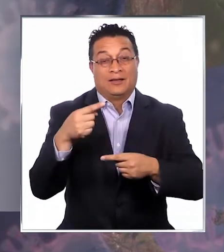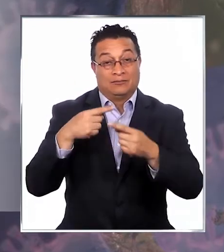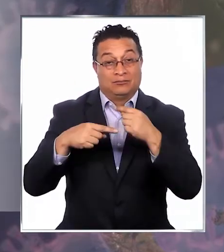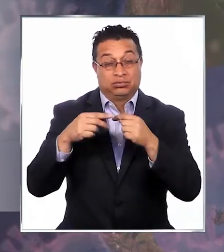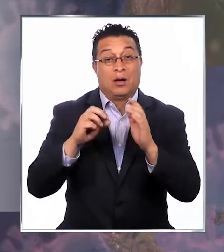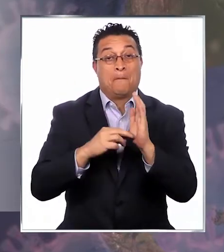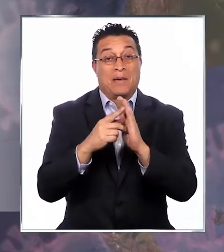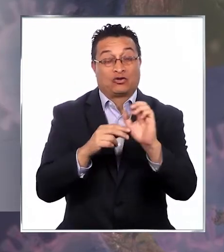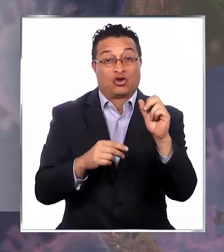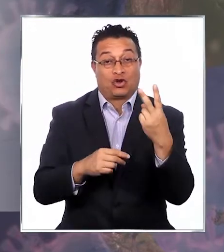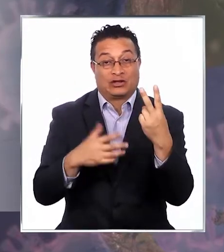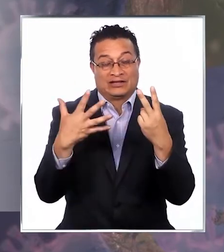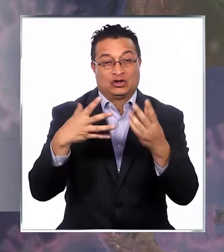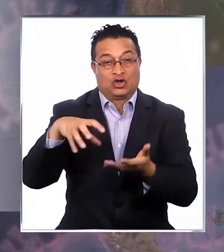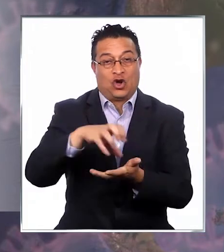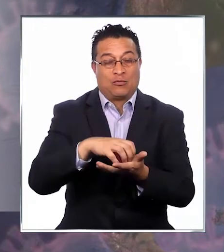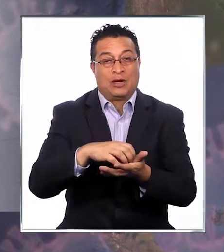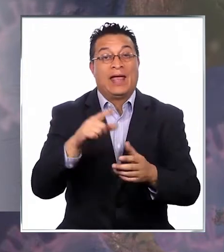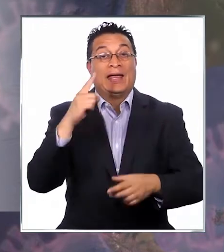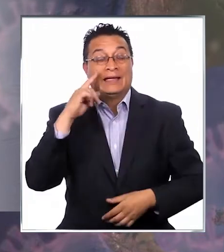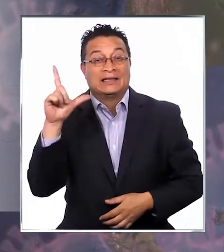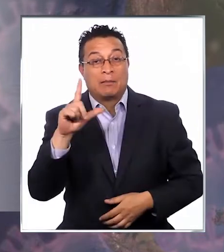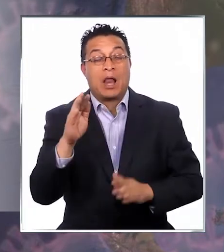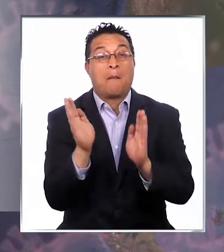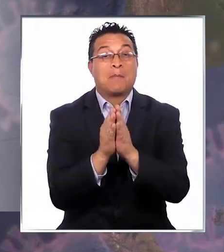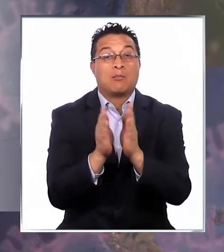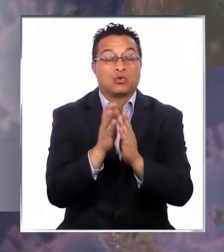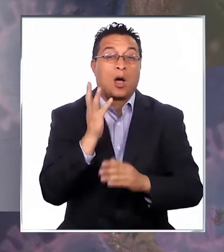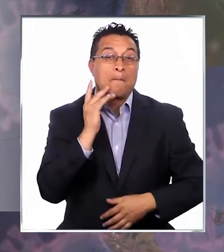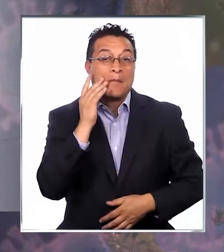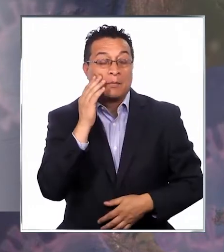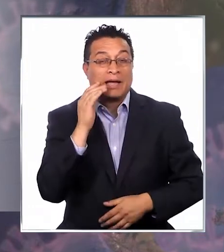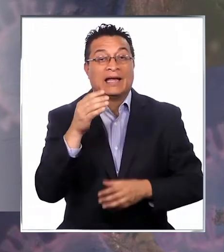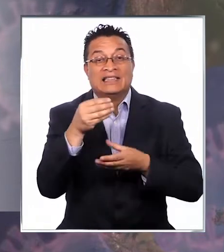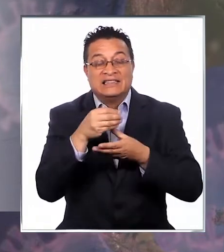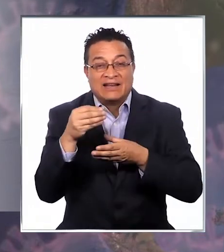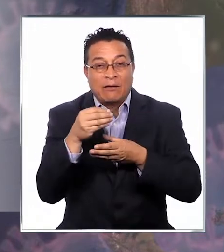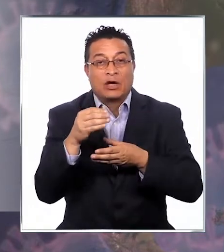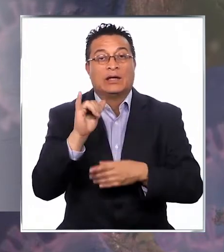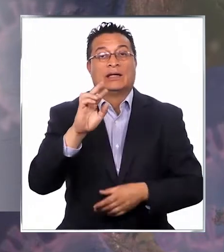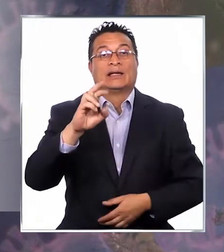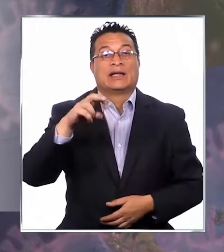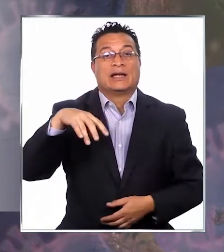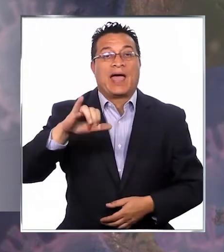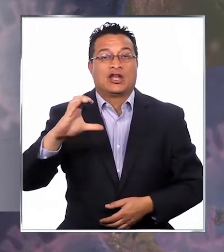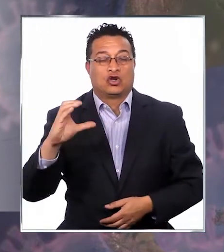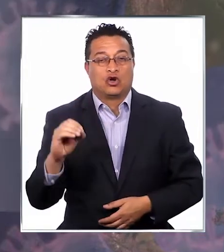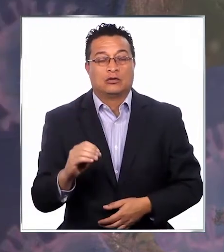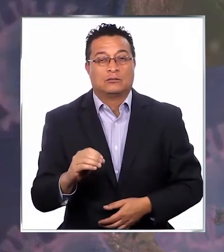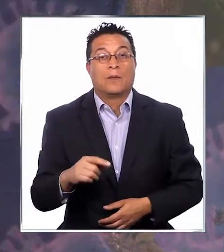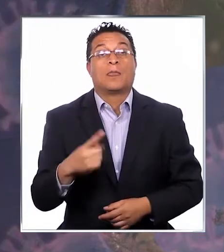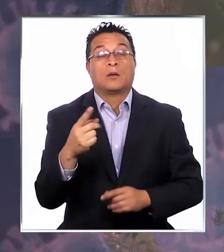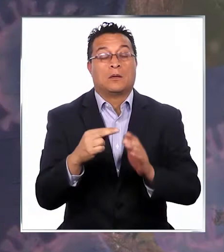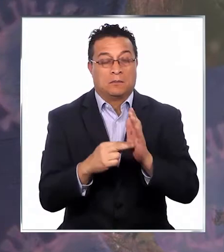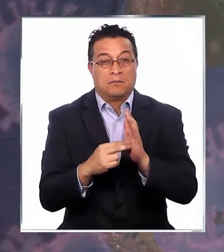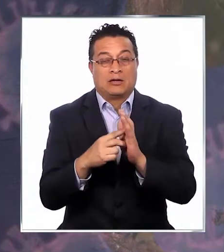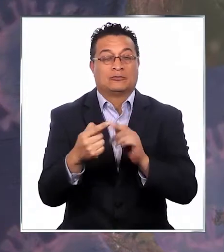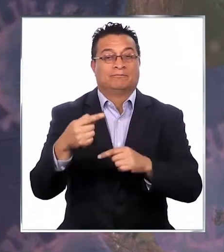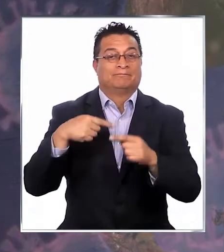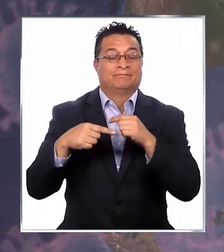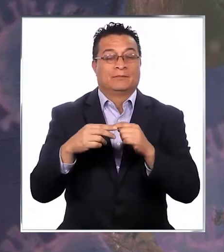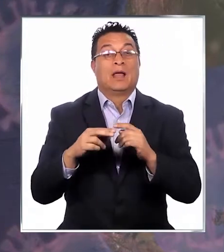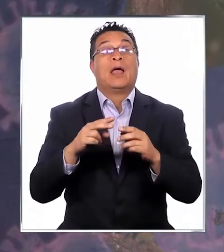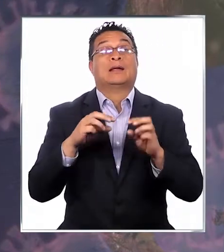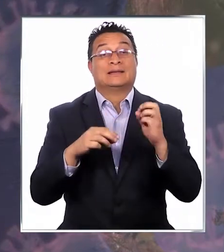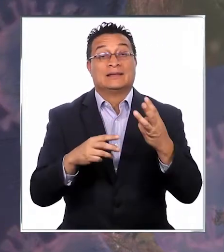Van a retroceder a transición cinco comunas, Illapel, Papudo, Melipilla, Hierbas Buenas y Renaico. Y dará un paso atrás